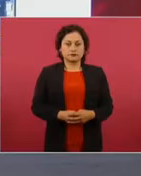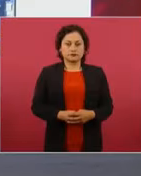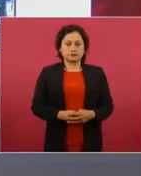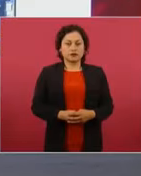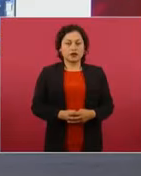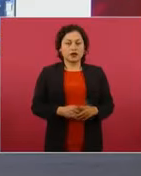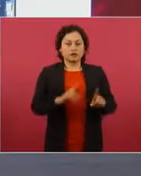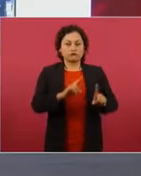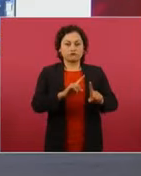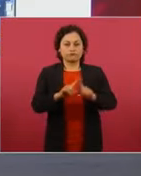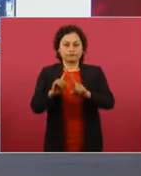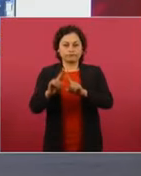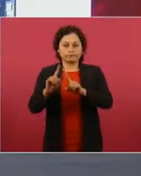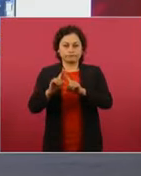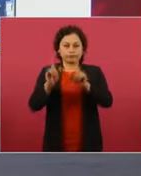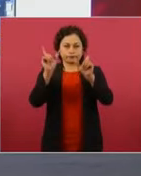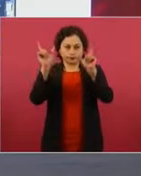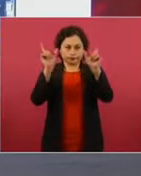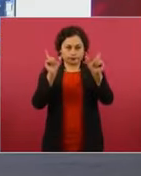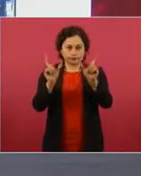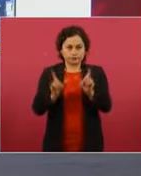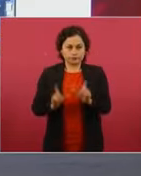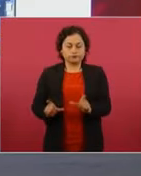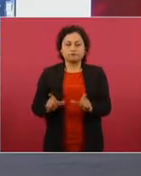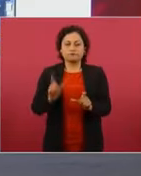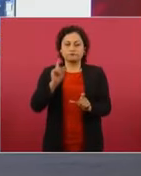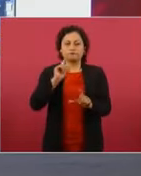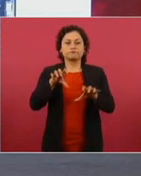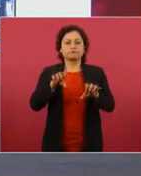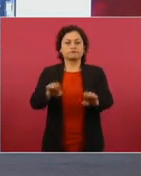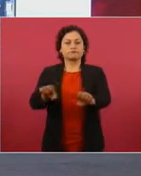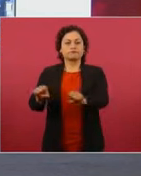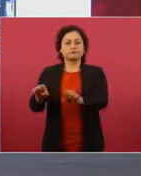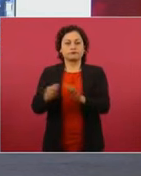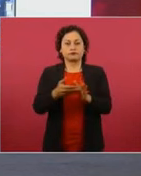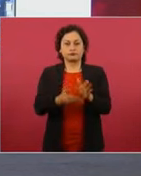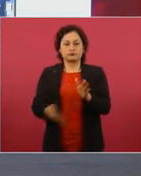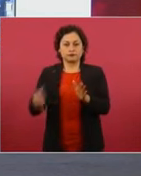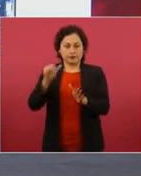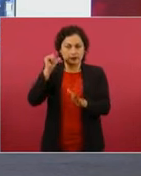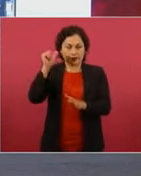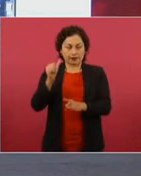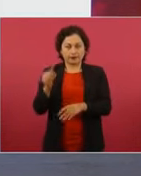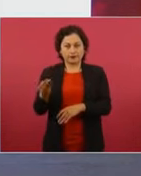terrestres, todo como mencioné en el periodo de abril a mayo. Adelante.